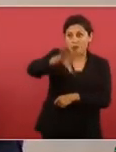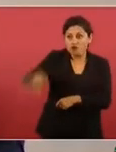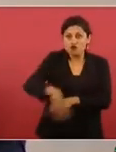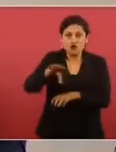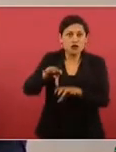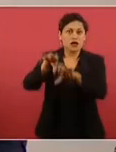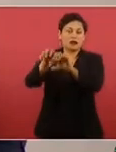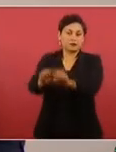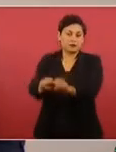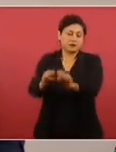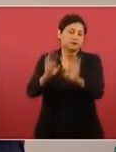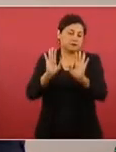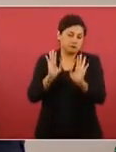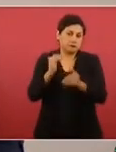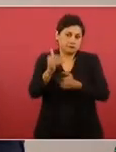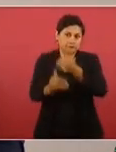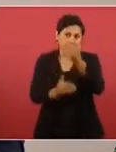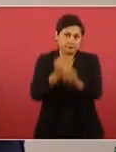implementara.